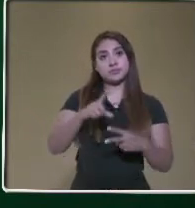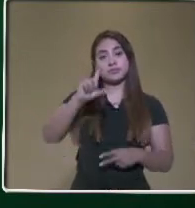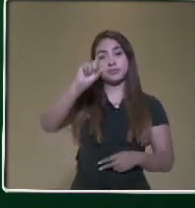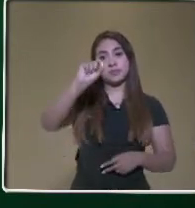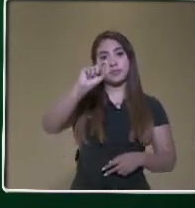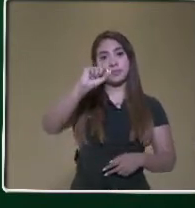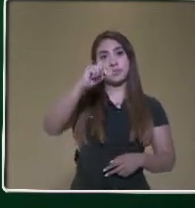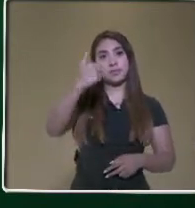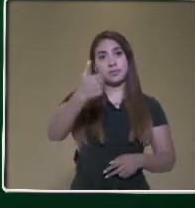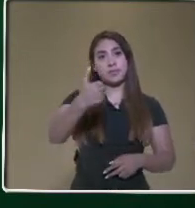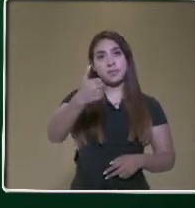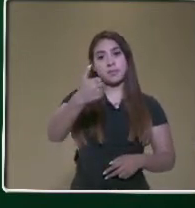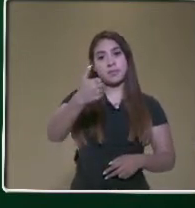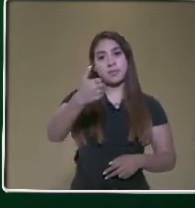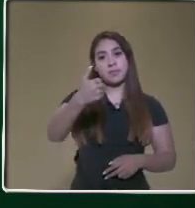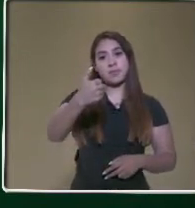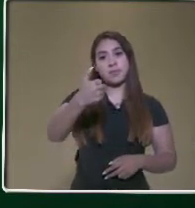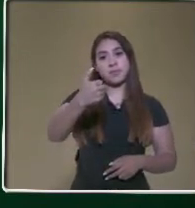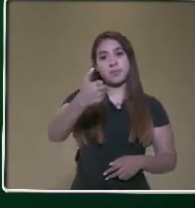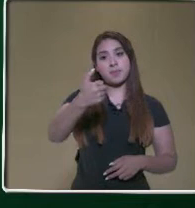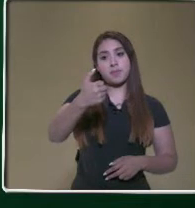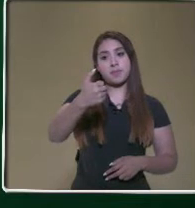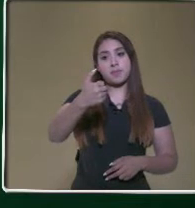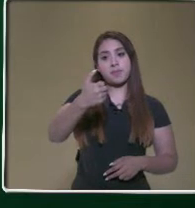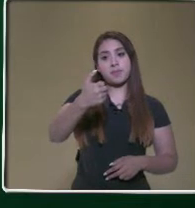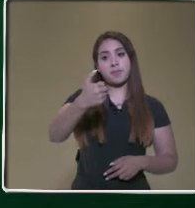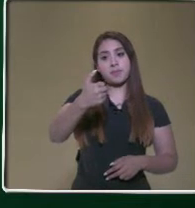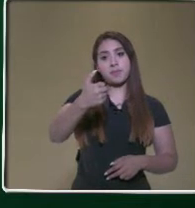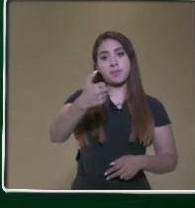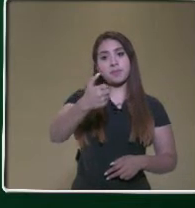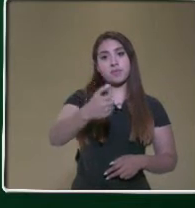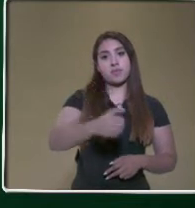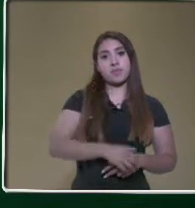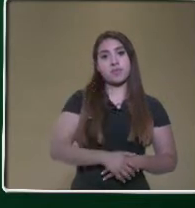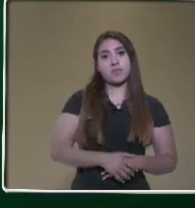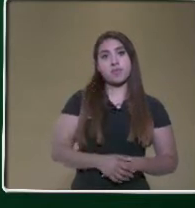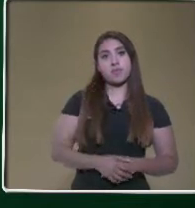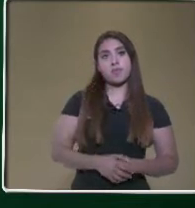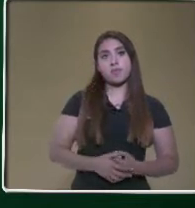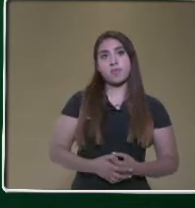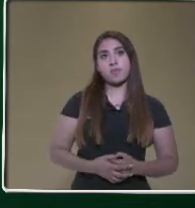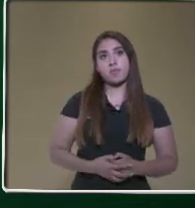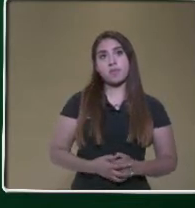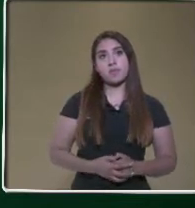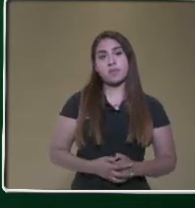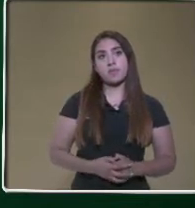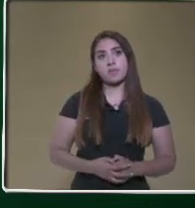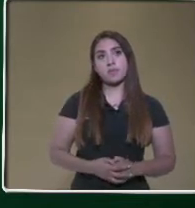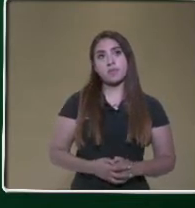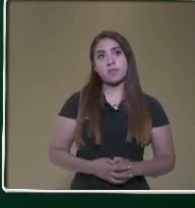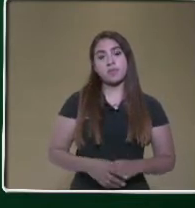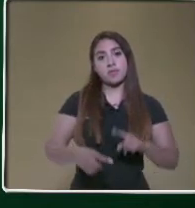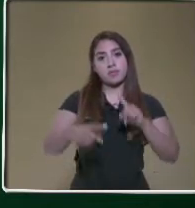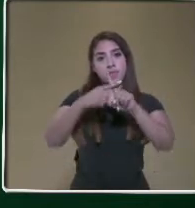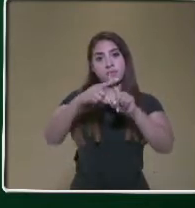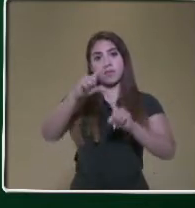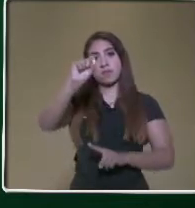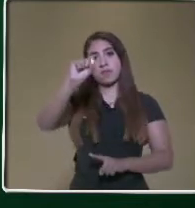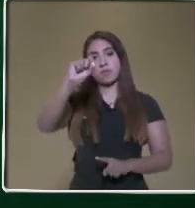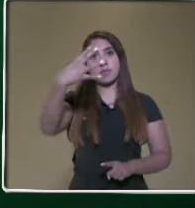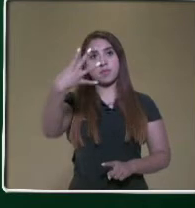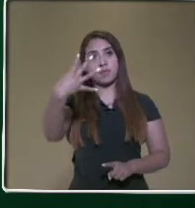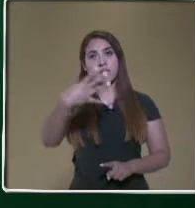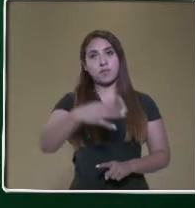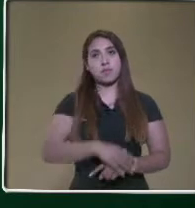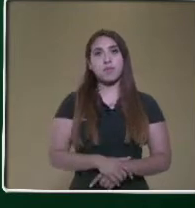por 24. Y